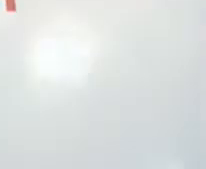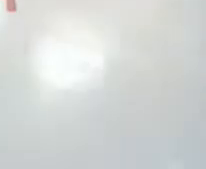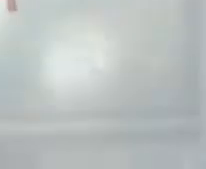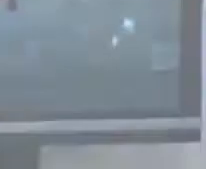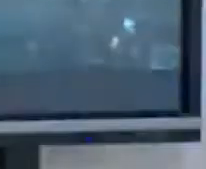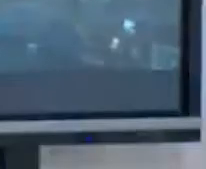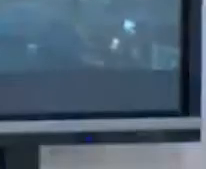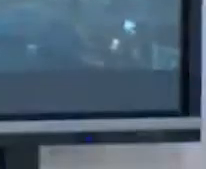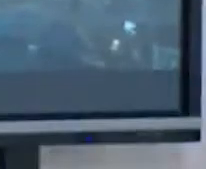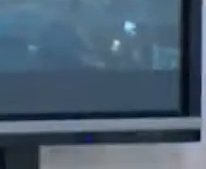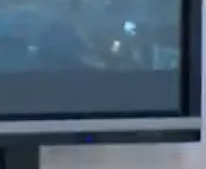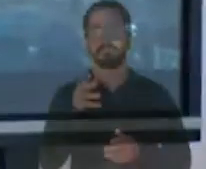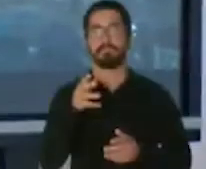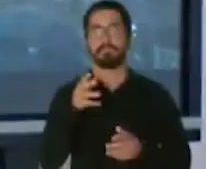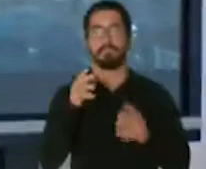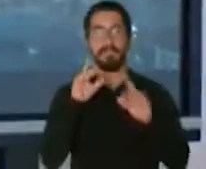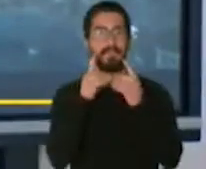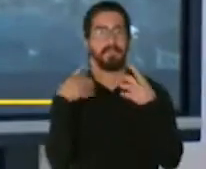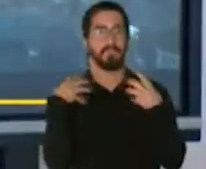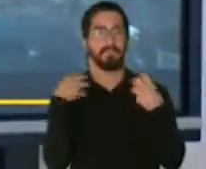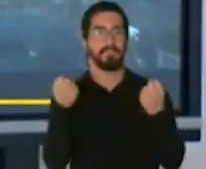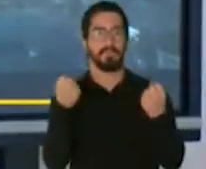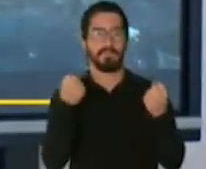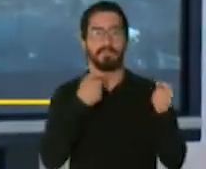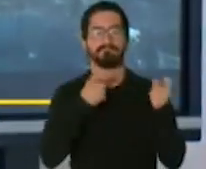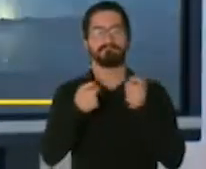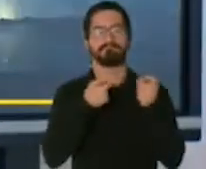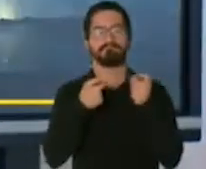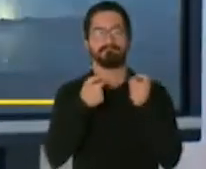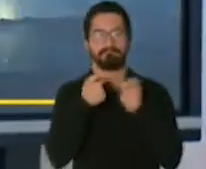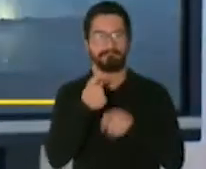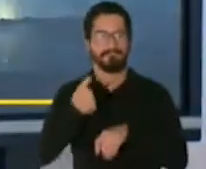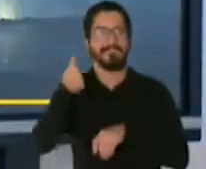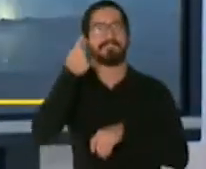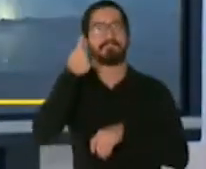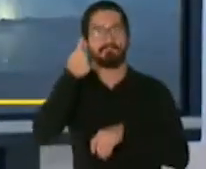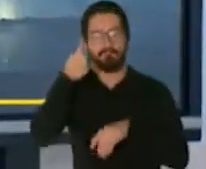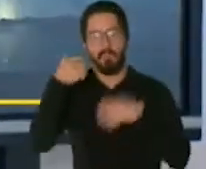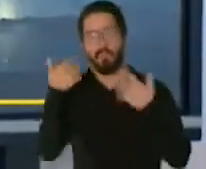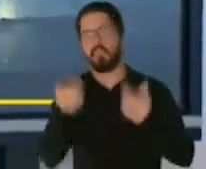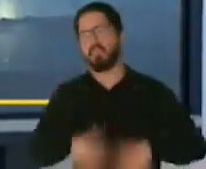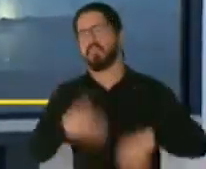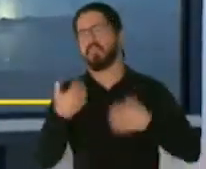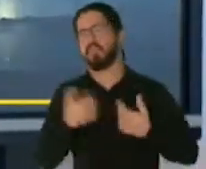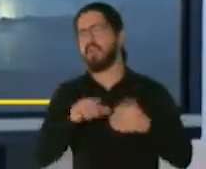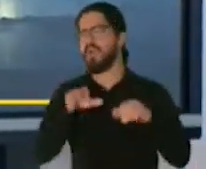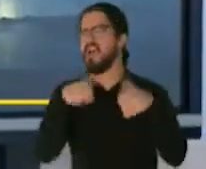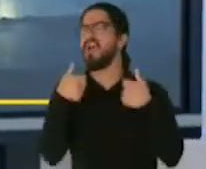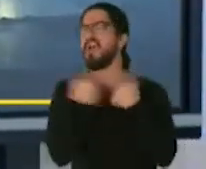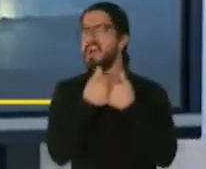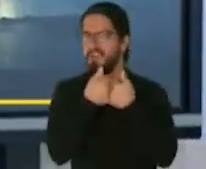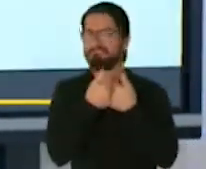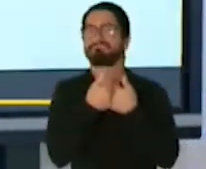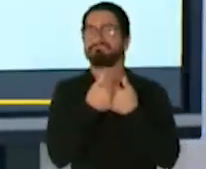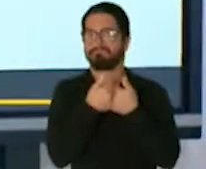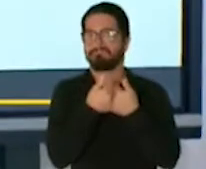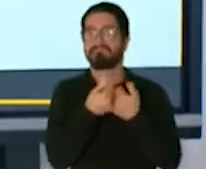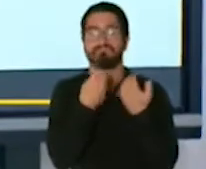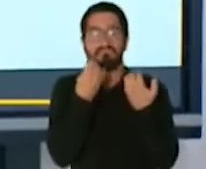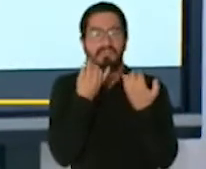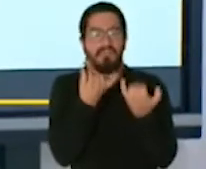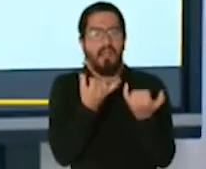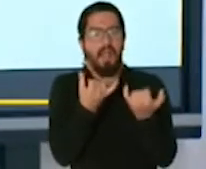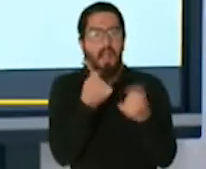La dirección del Departamento de Salud es un reto de titanes y hoy que manejamos los